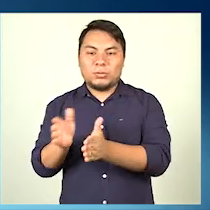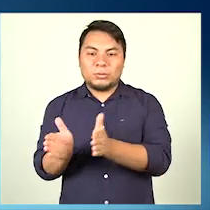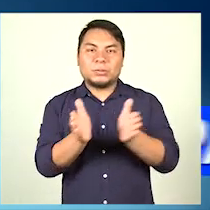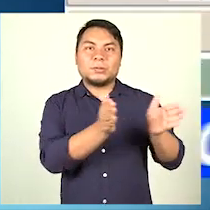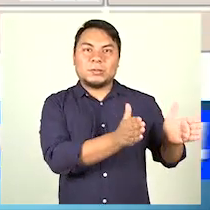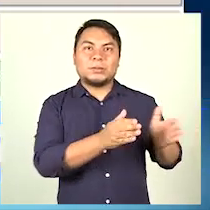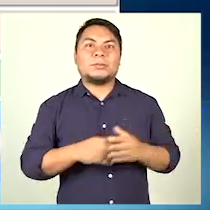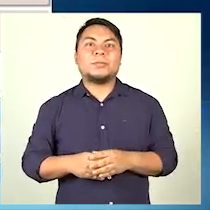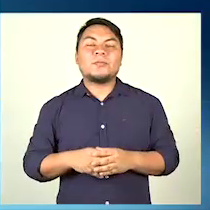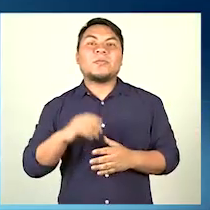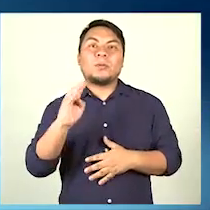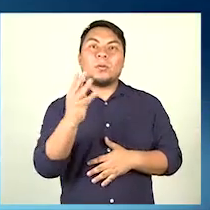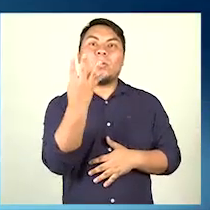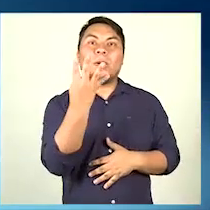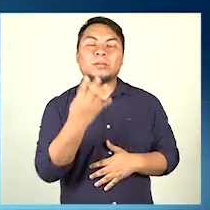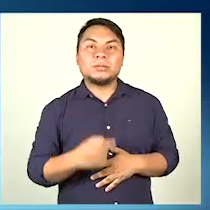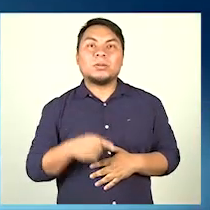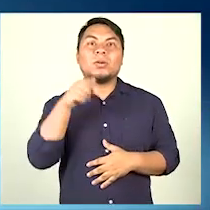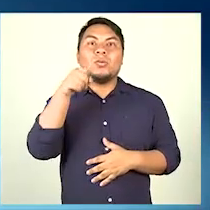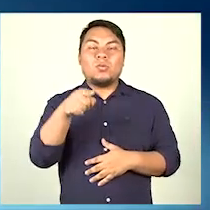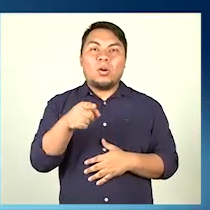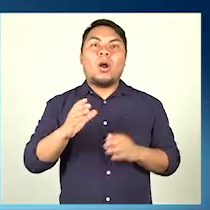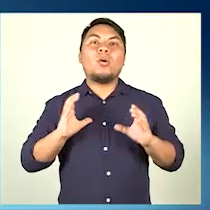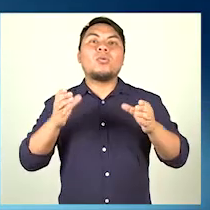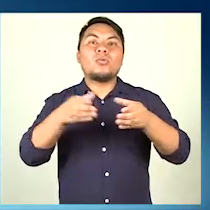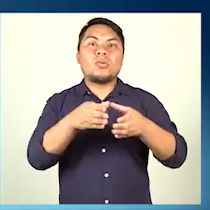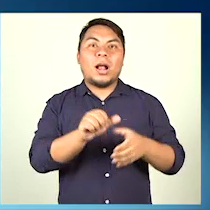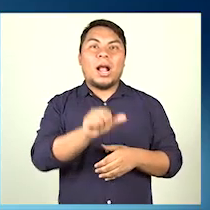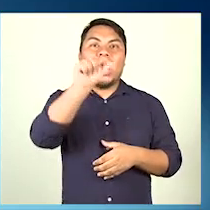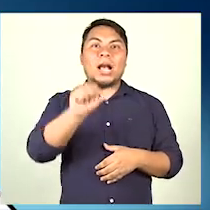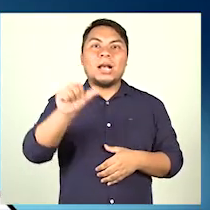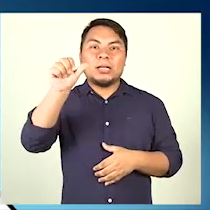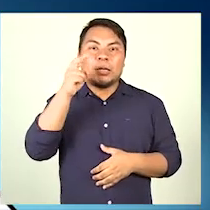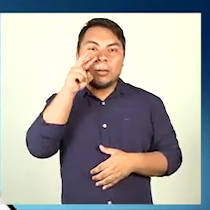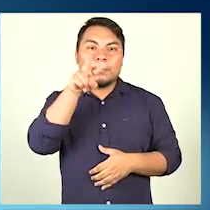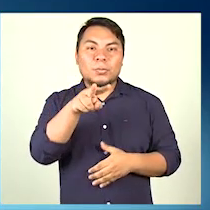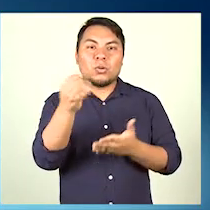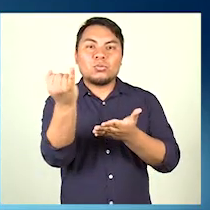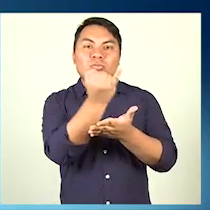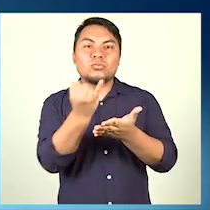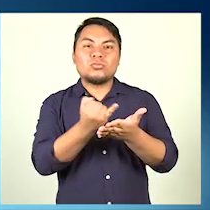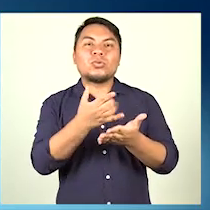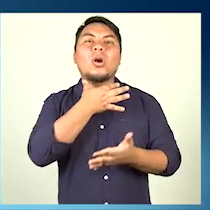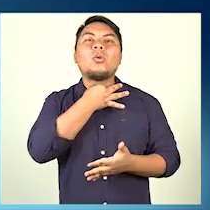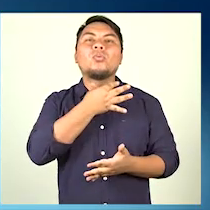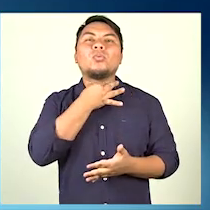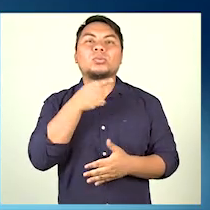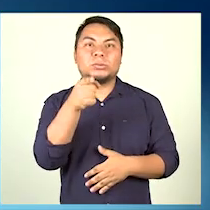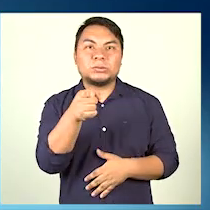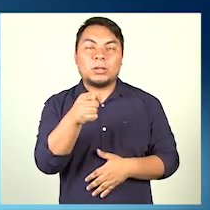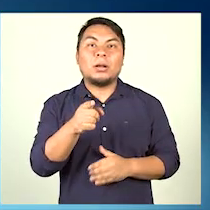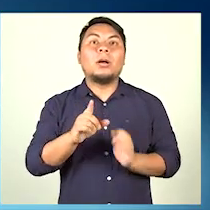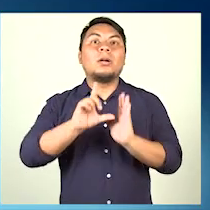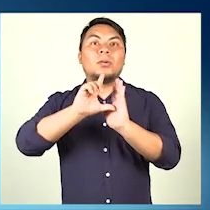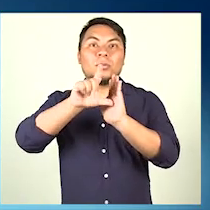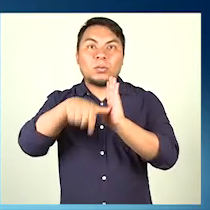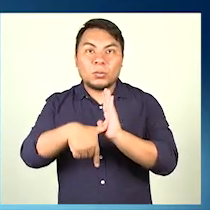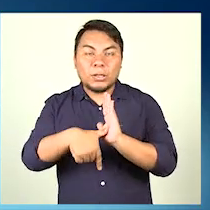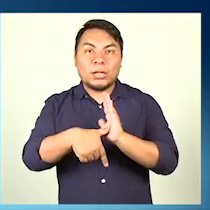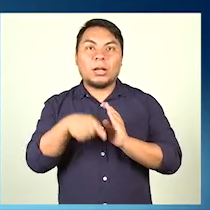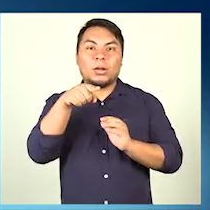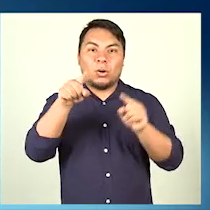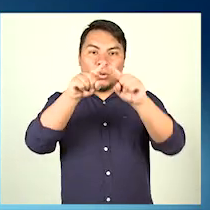siguiente. Paso 4. En la pantalla de parlamento andino presiona el símbolo u opción de tu preferencia. Luego